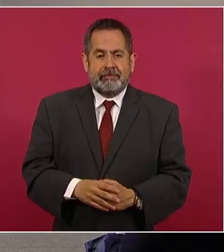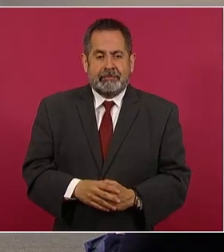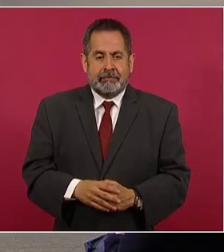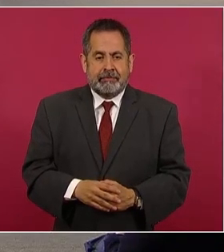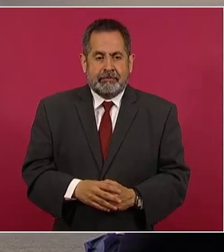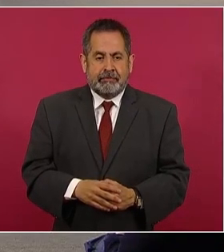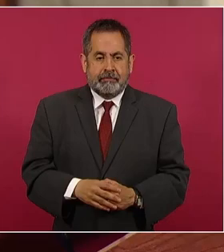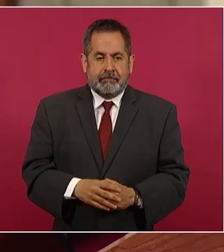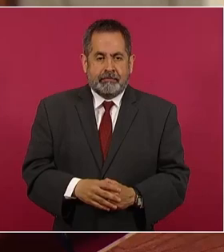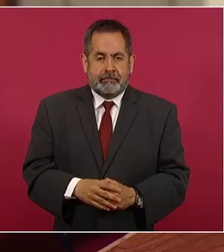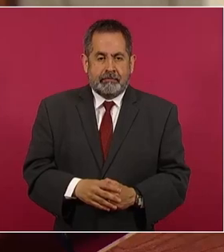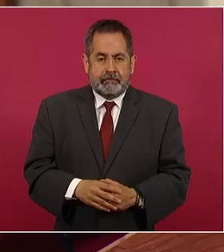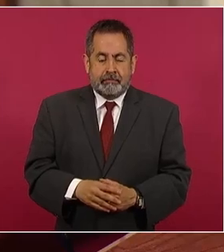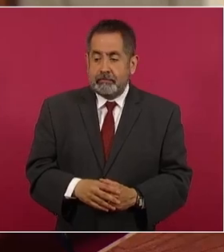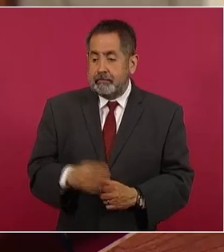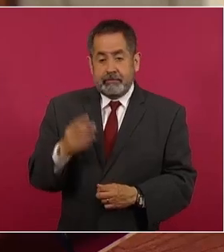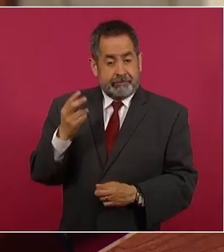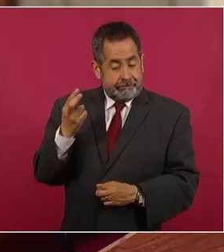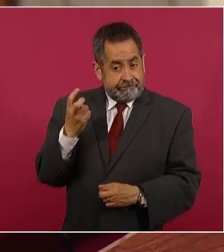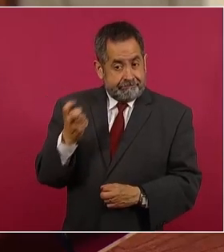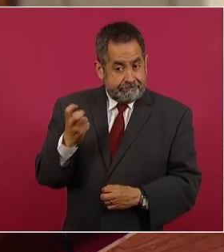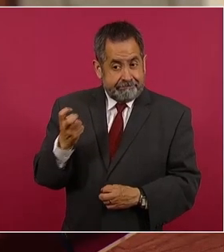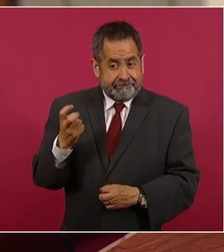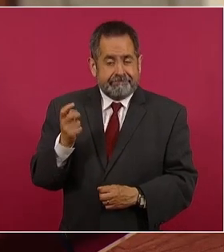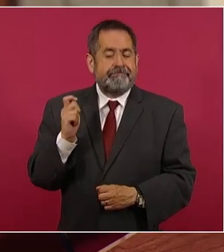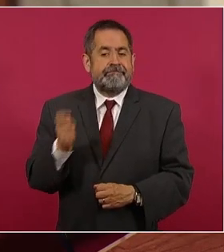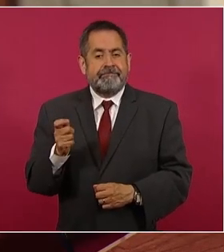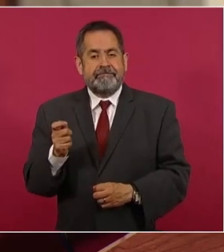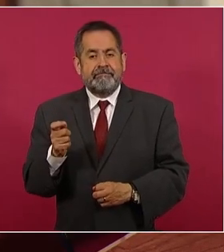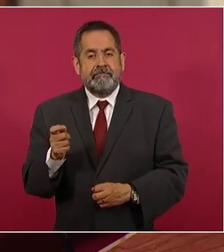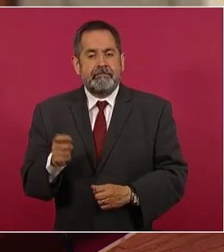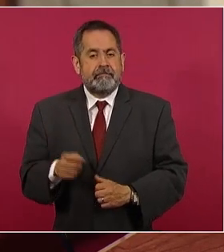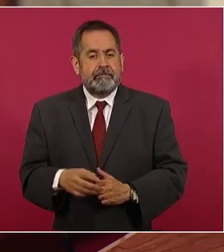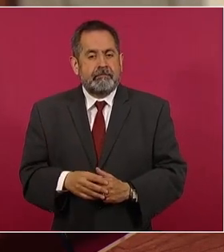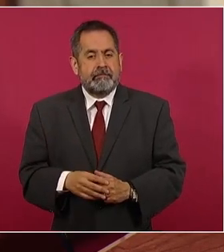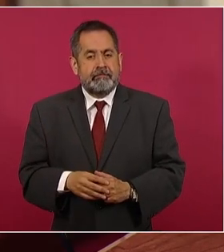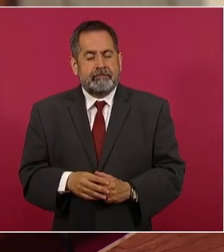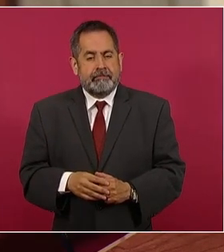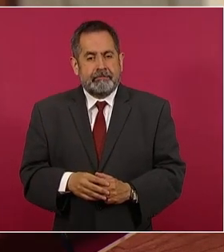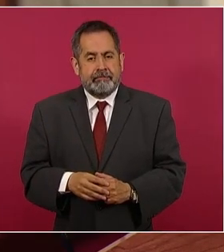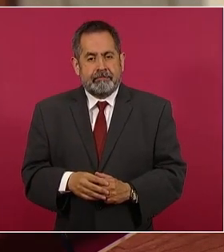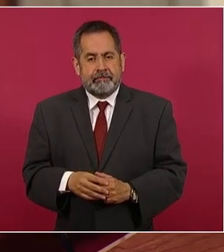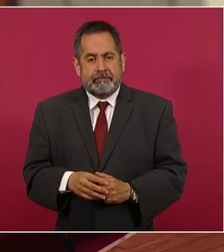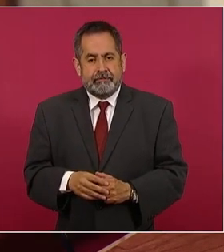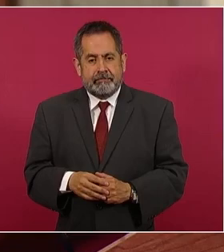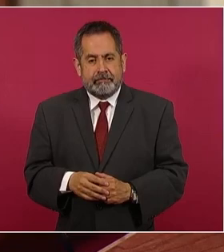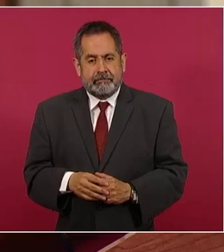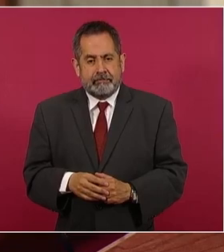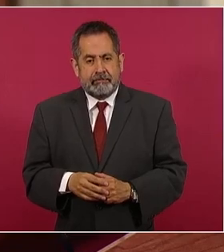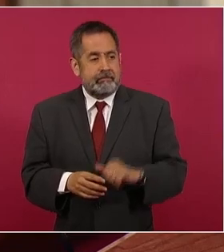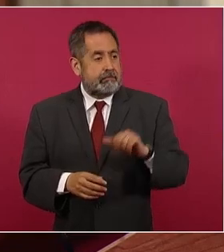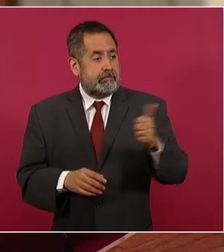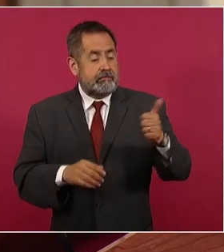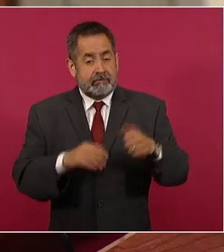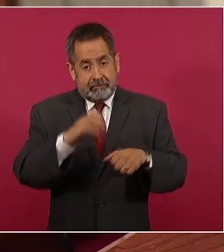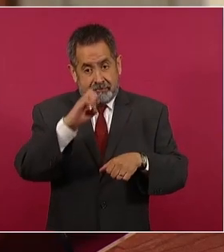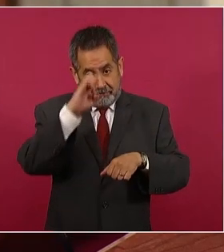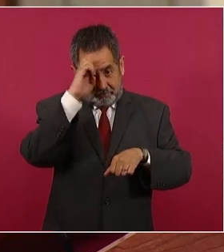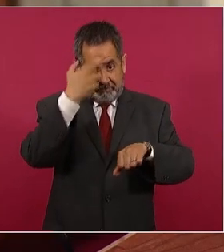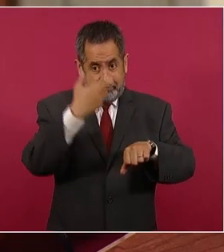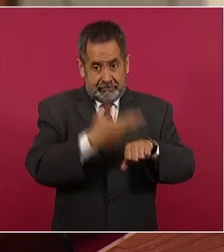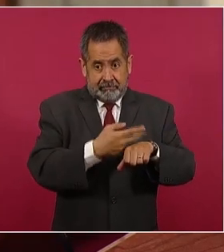Pero para ello ningún extranjero necesita